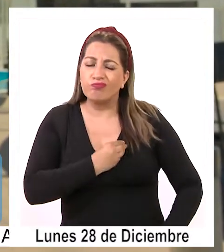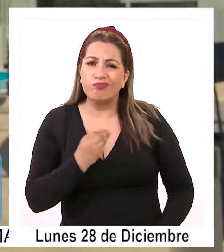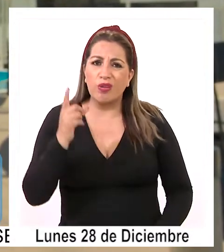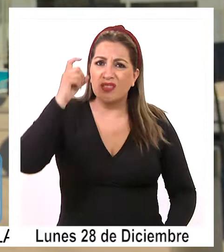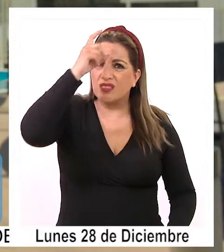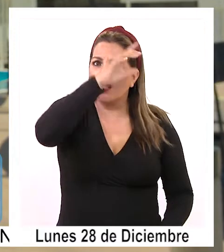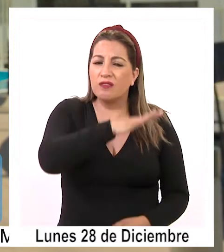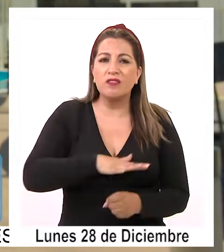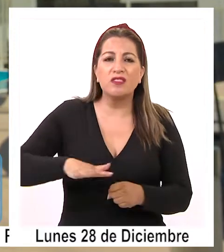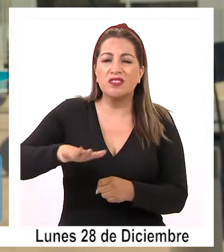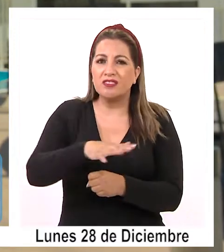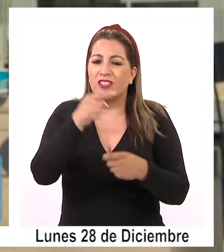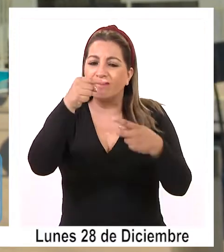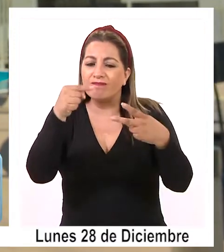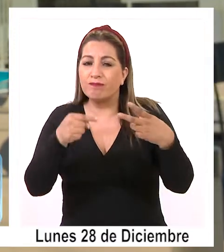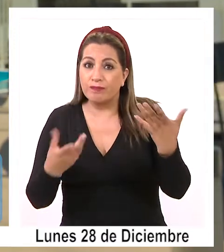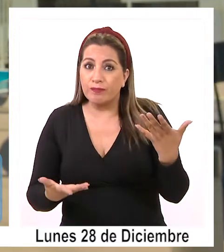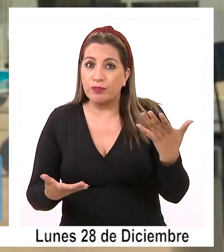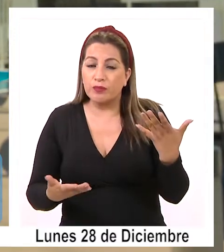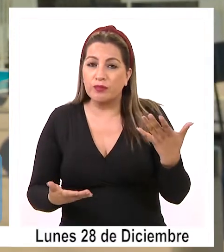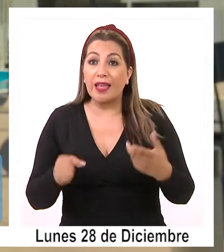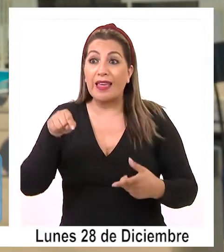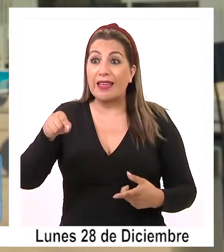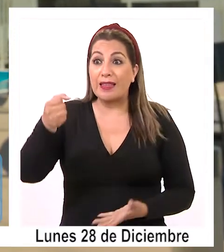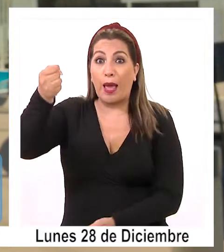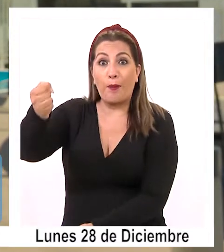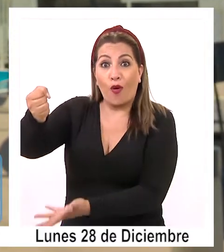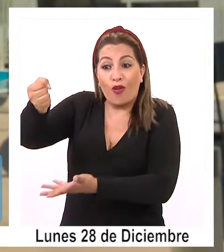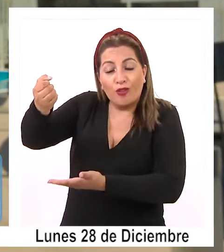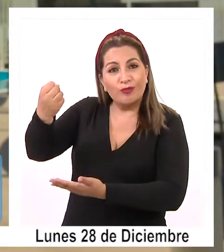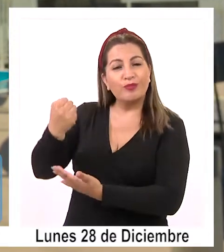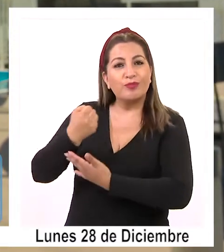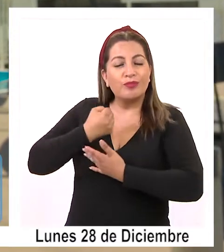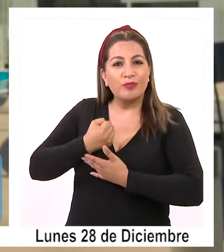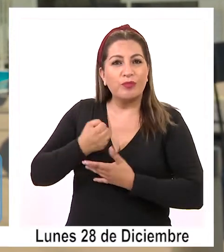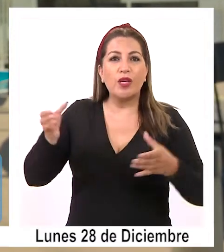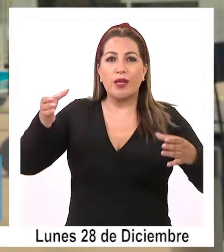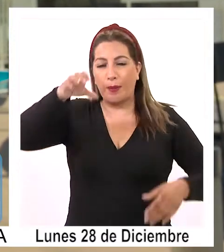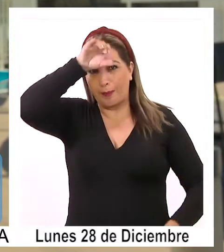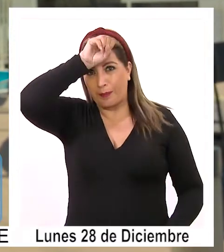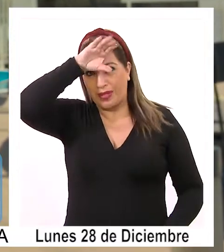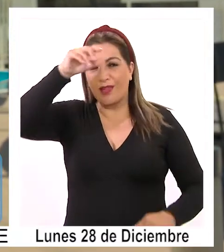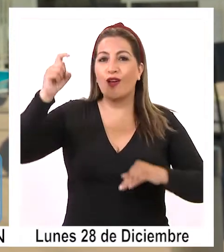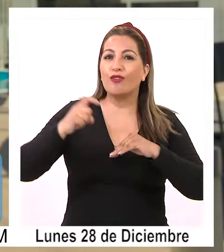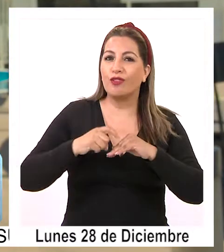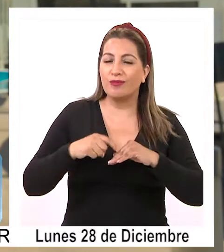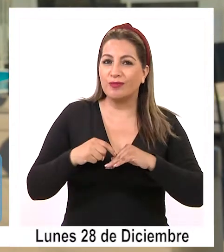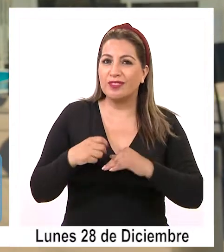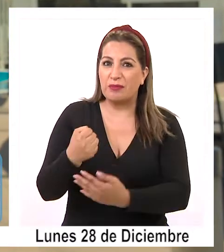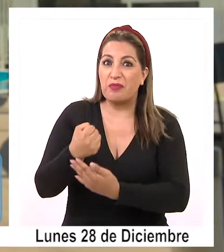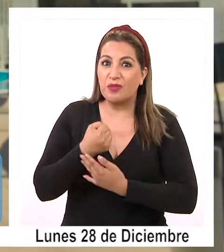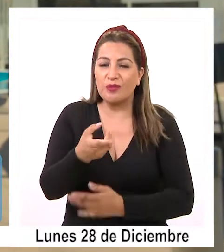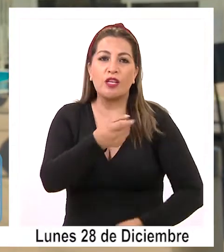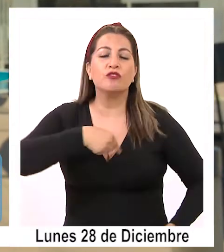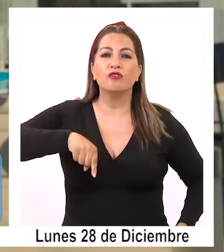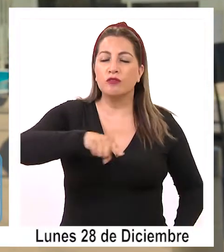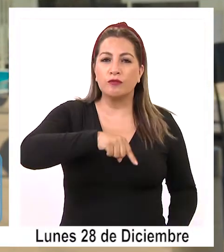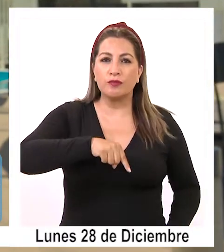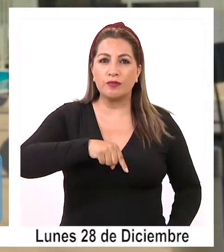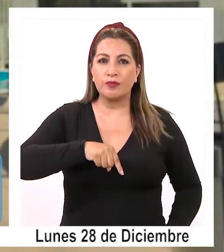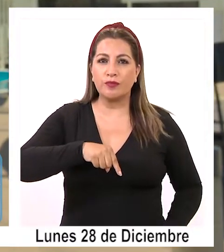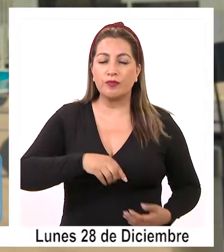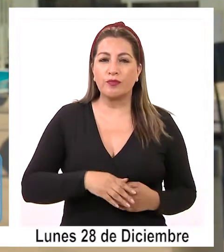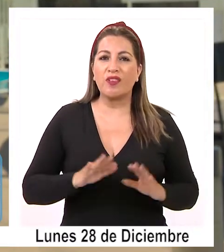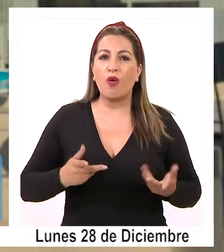bastante complicado, en muchos sentidos, con este aporte de la compañía minera Doña Inés de Coyahuasi, podemos tener